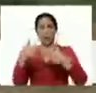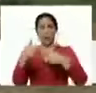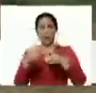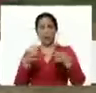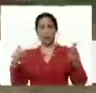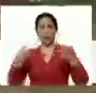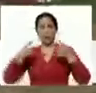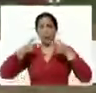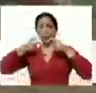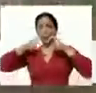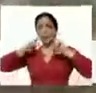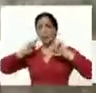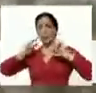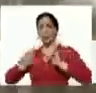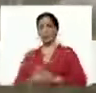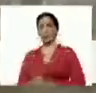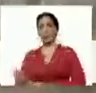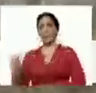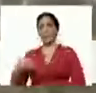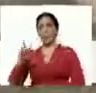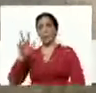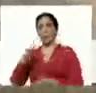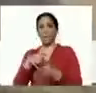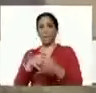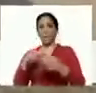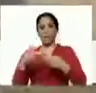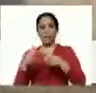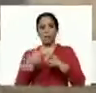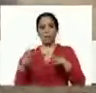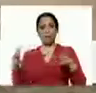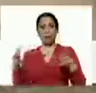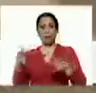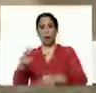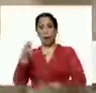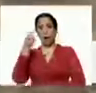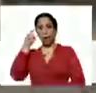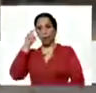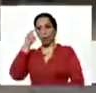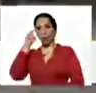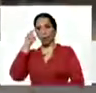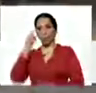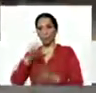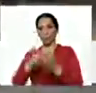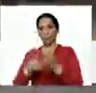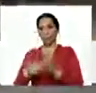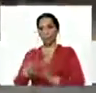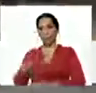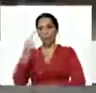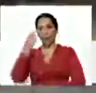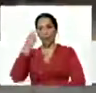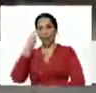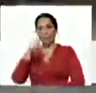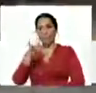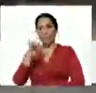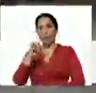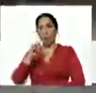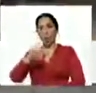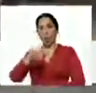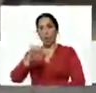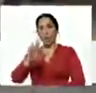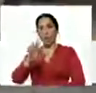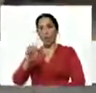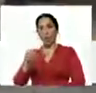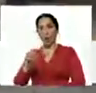y más de 3 mil hectáreas de arroz en este caso arroz pionero y algo bien